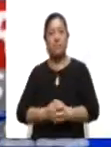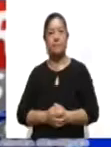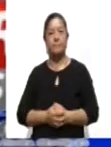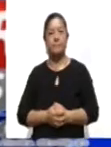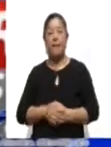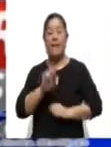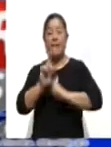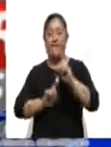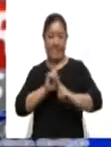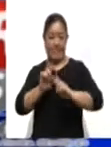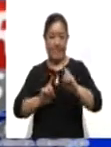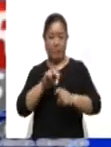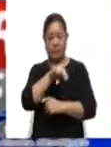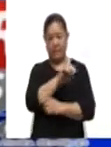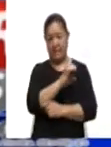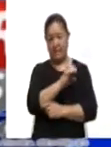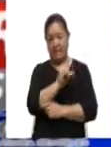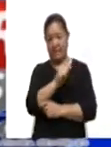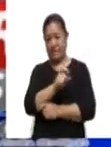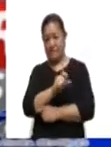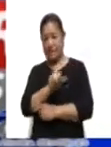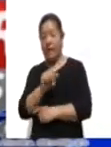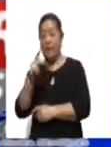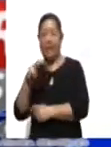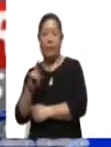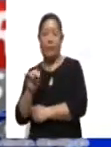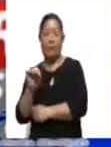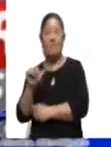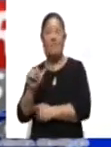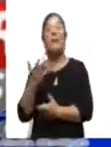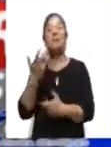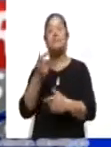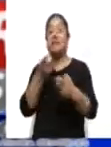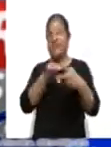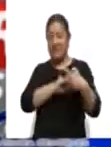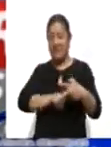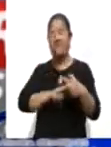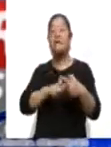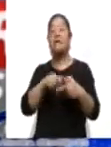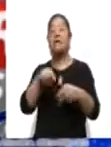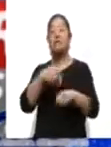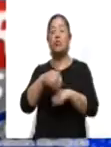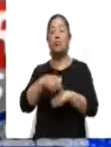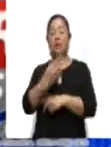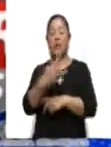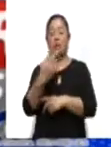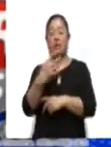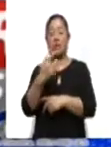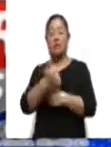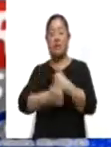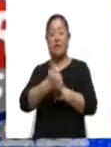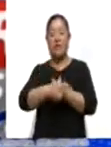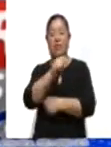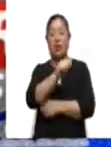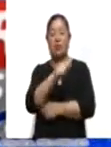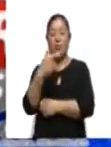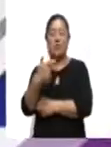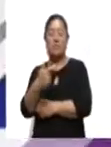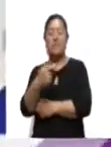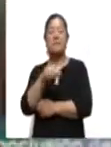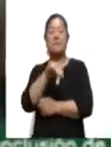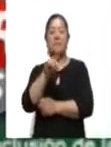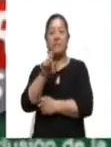En los deportes, Necaxa y Pumas abren el telón de la fecha 14 del Torneo Guardianes 2021 de la Liga MX.